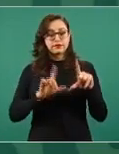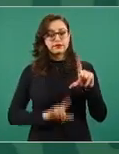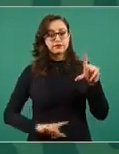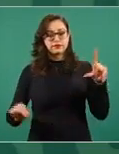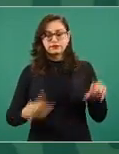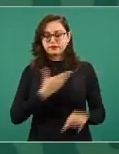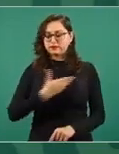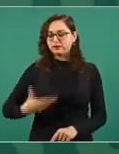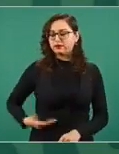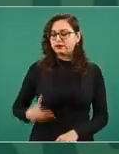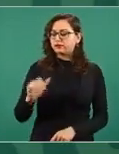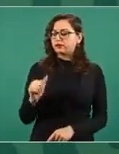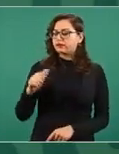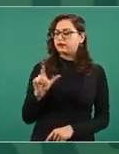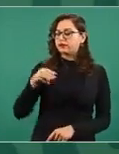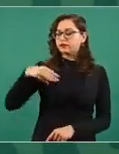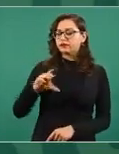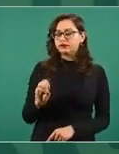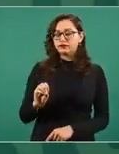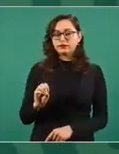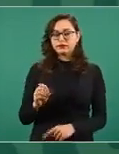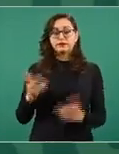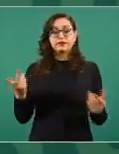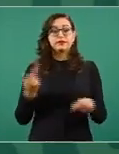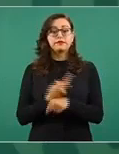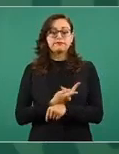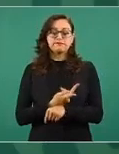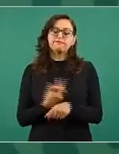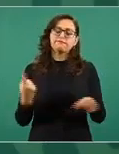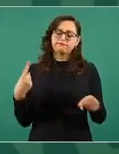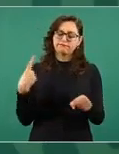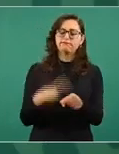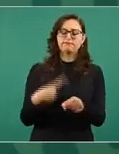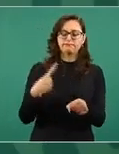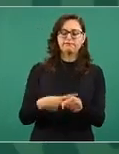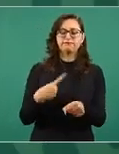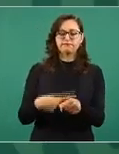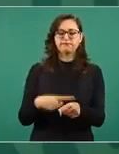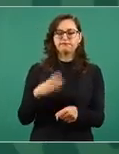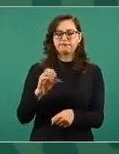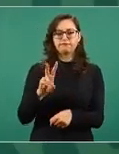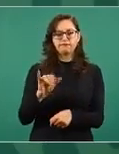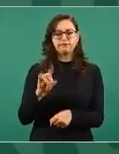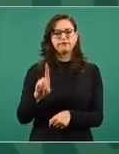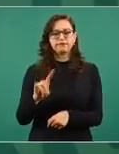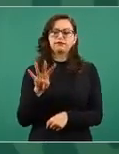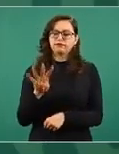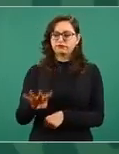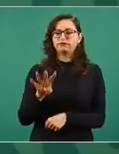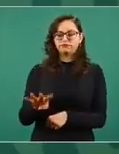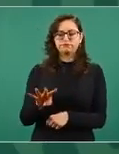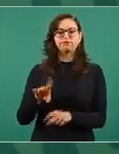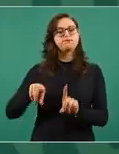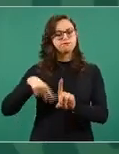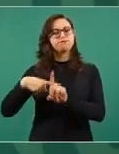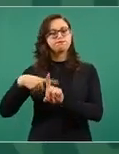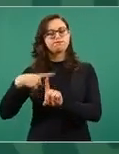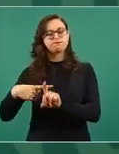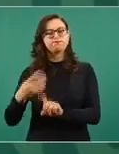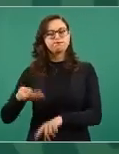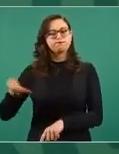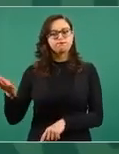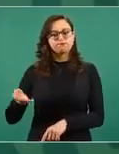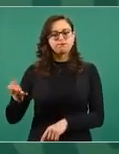Andrés Manuel López Obrador, ha resultado positivo a la prueba de COVID diecinueve, lo que significa